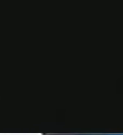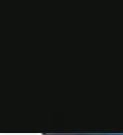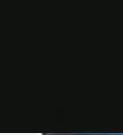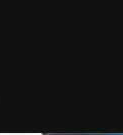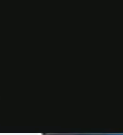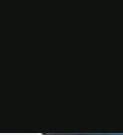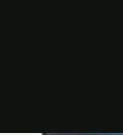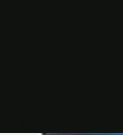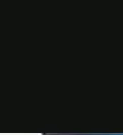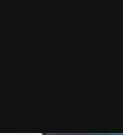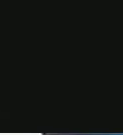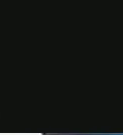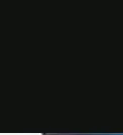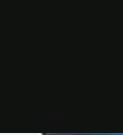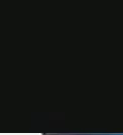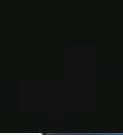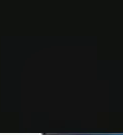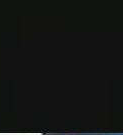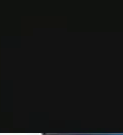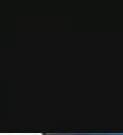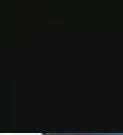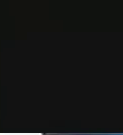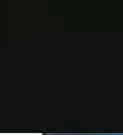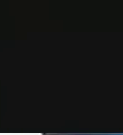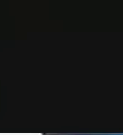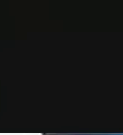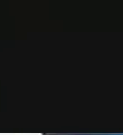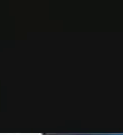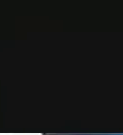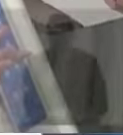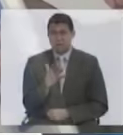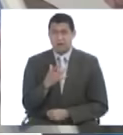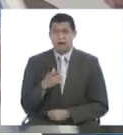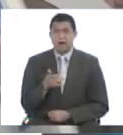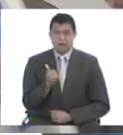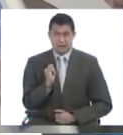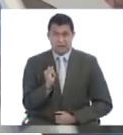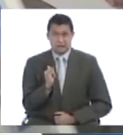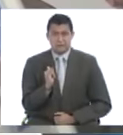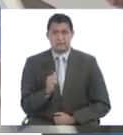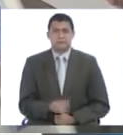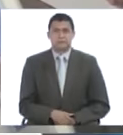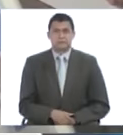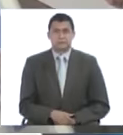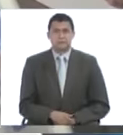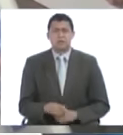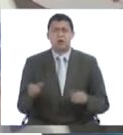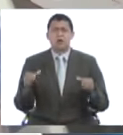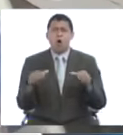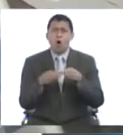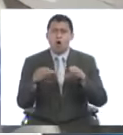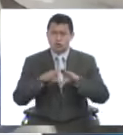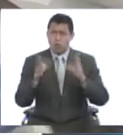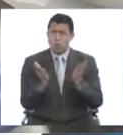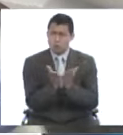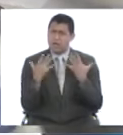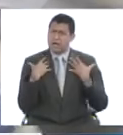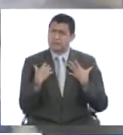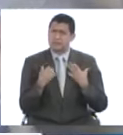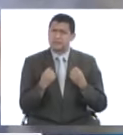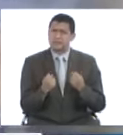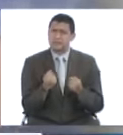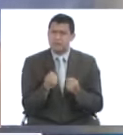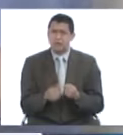suficiente o cuando el organismo no utiliza de manera eficaz la que produce. Según la Organización Mundial de la